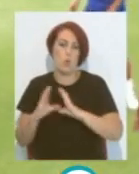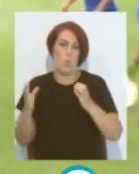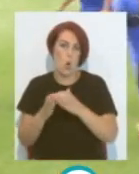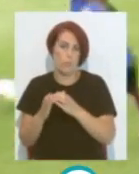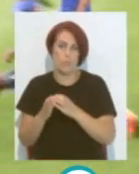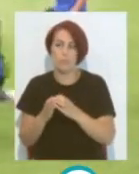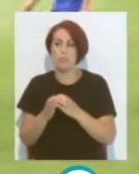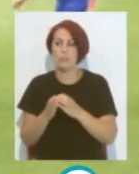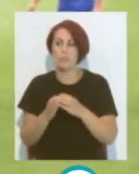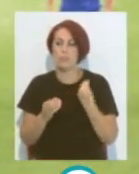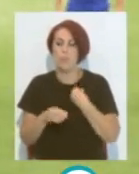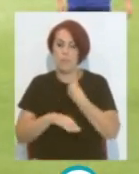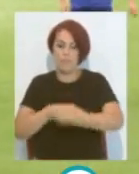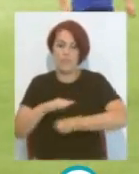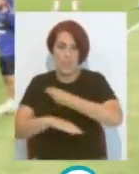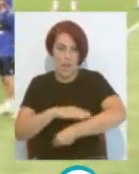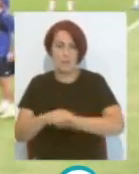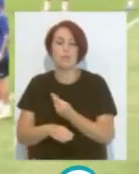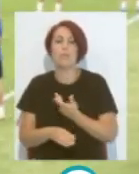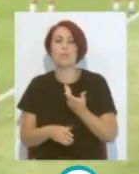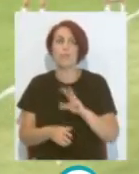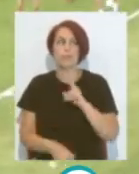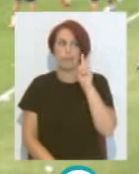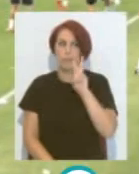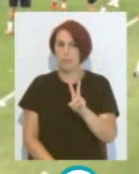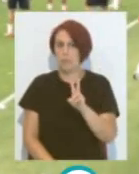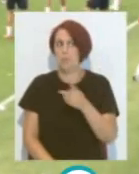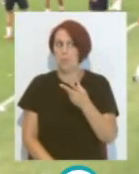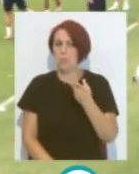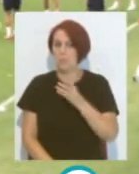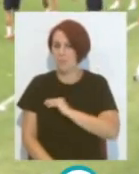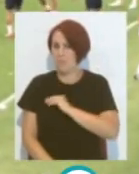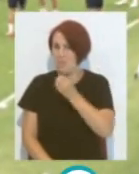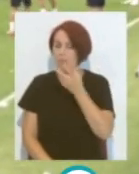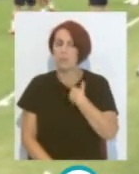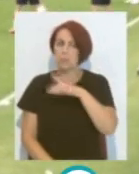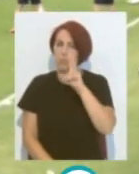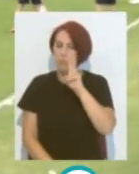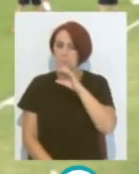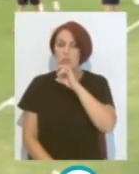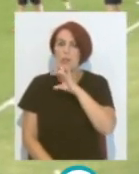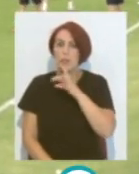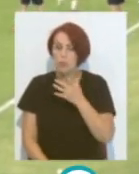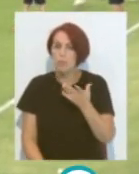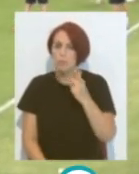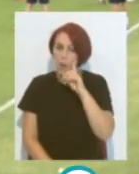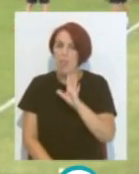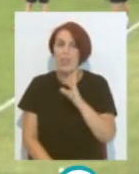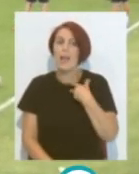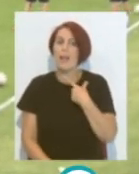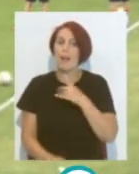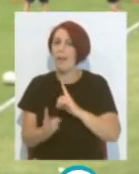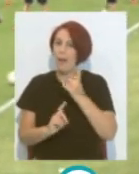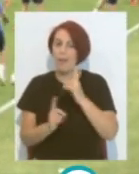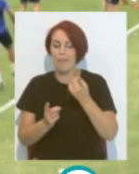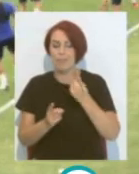Con el vendaje Y bueno Lo vimos Bastante bien Lo vimos contento Lo vimos Dicharachero